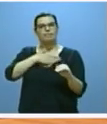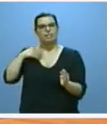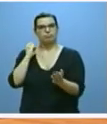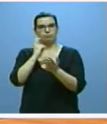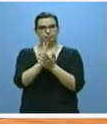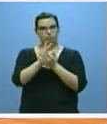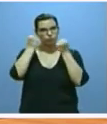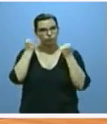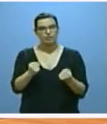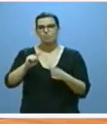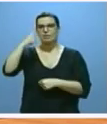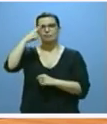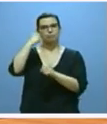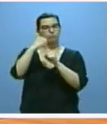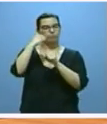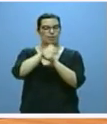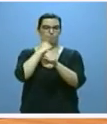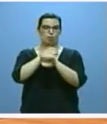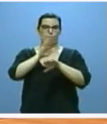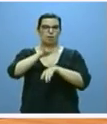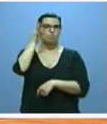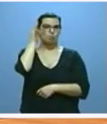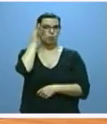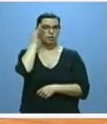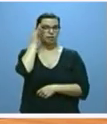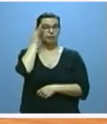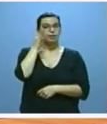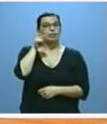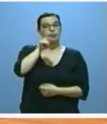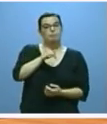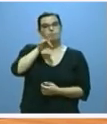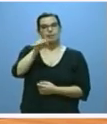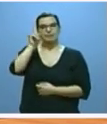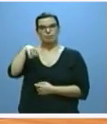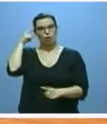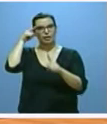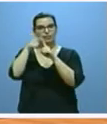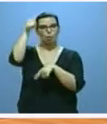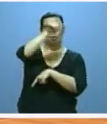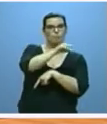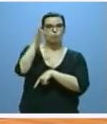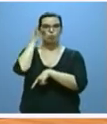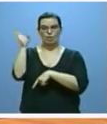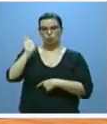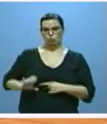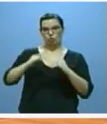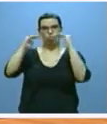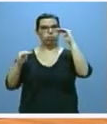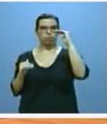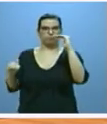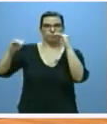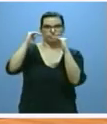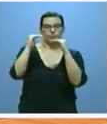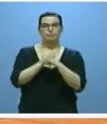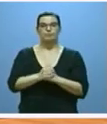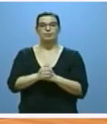fuerza fundamentalmente por el empleo femenino y a través de él por la reducción de la brecha salarial. Las oficinas de farmacia se han